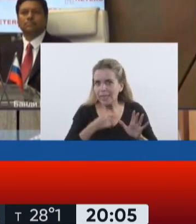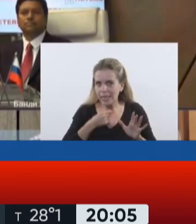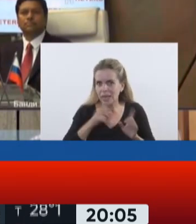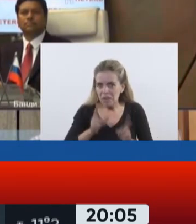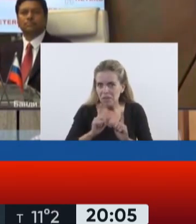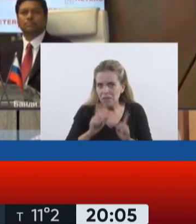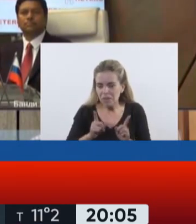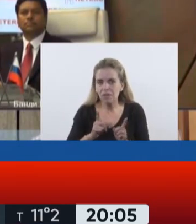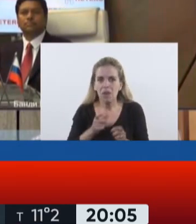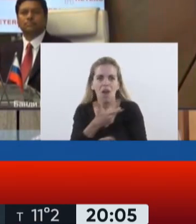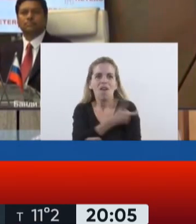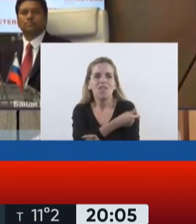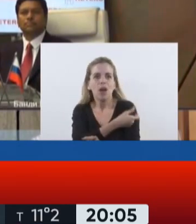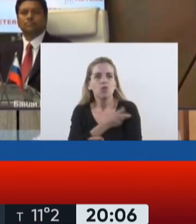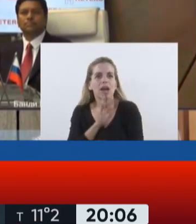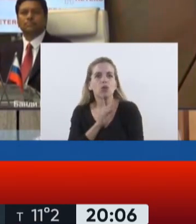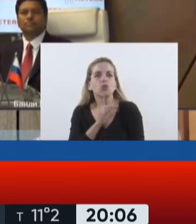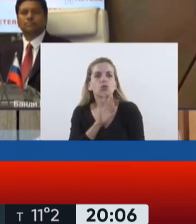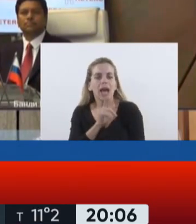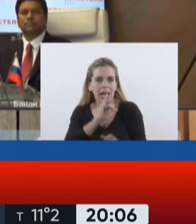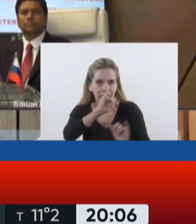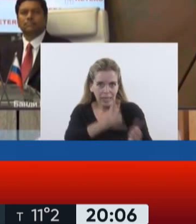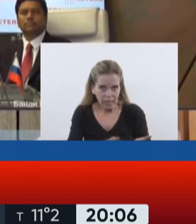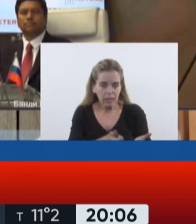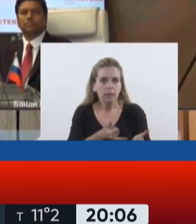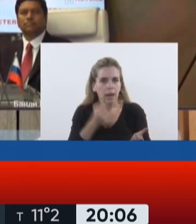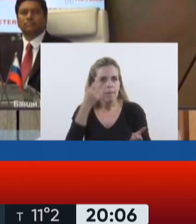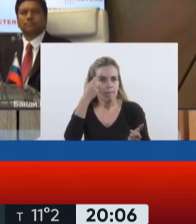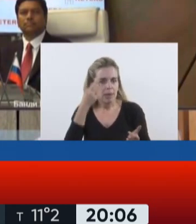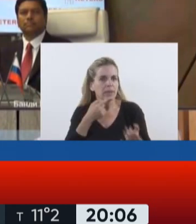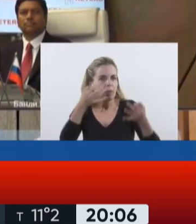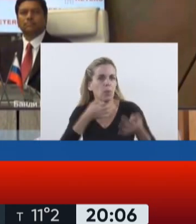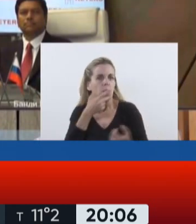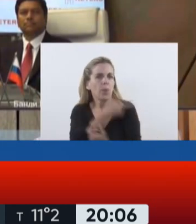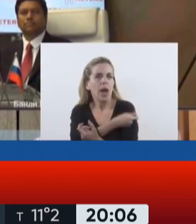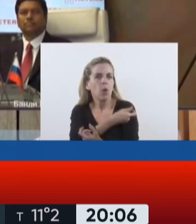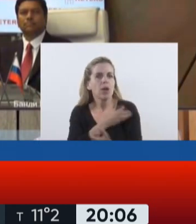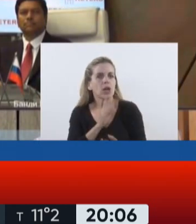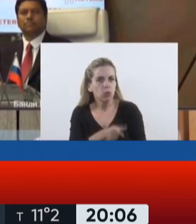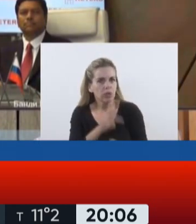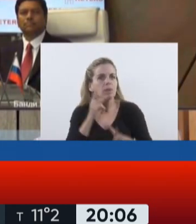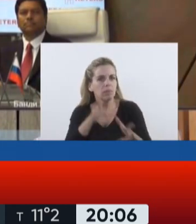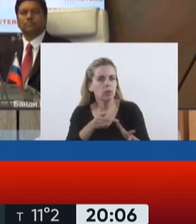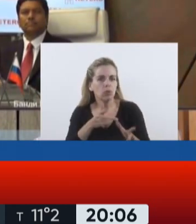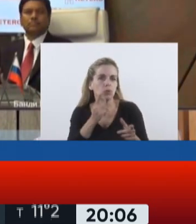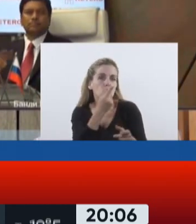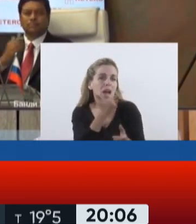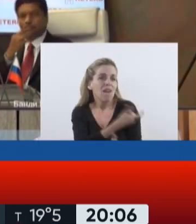vacuna. Y voy a reiterar que la eficacia de esa vacuna es una de las más